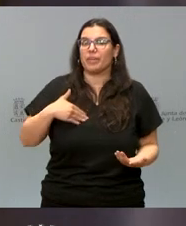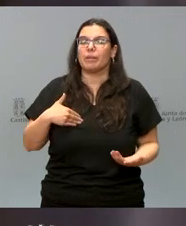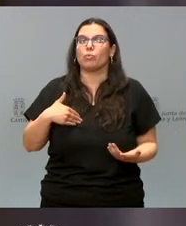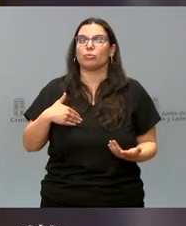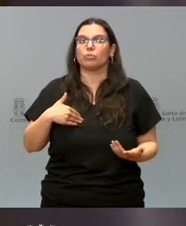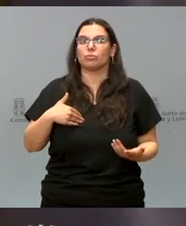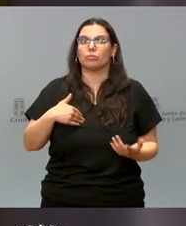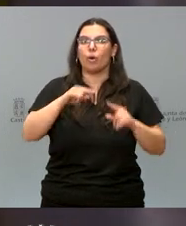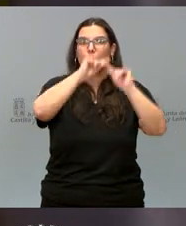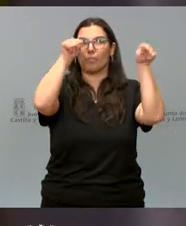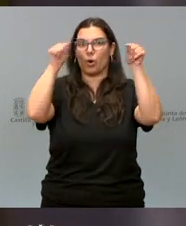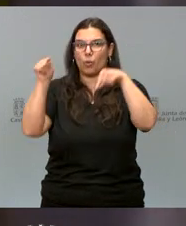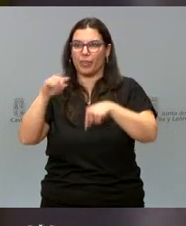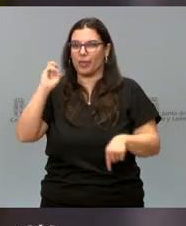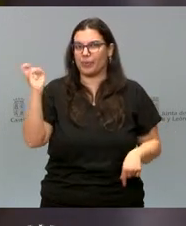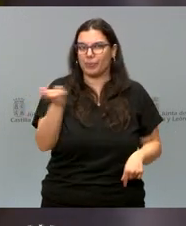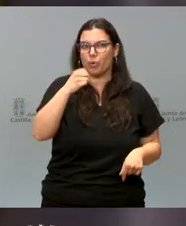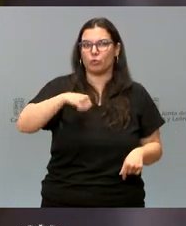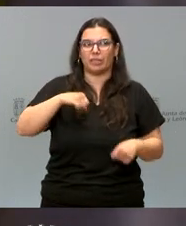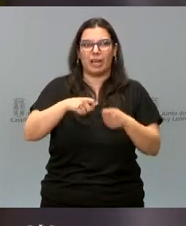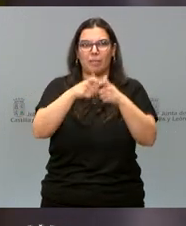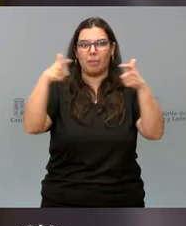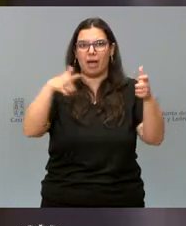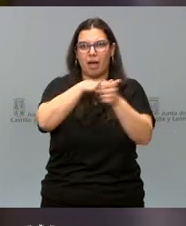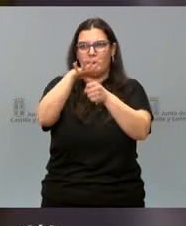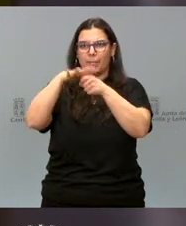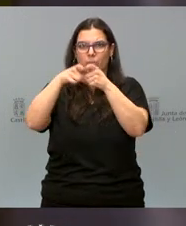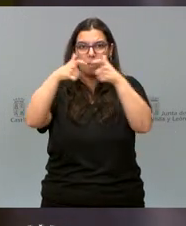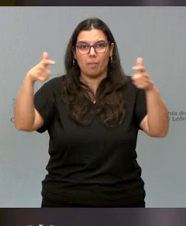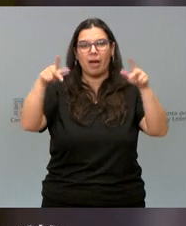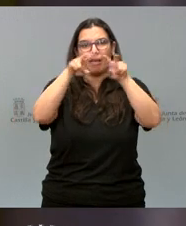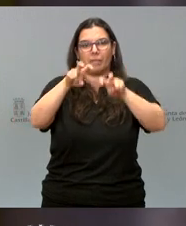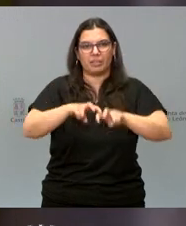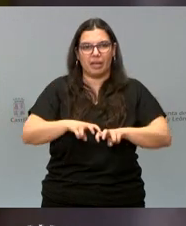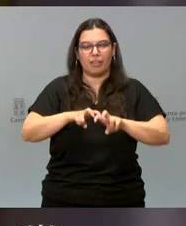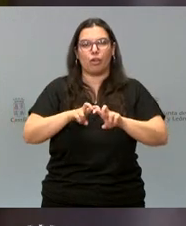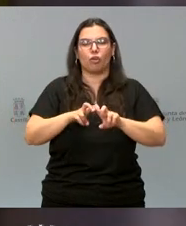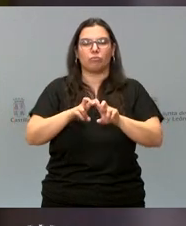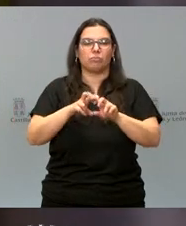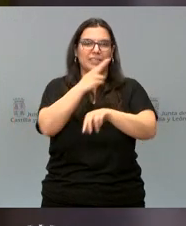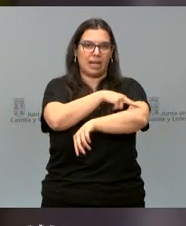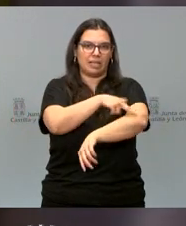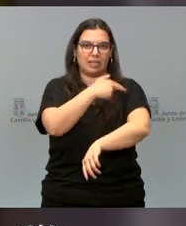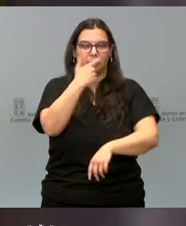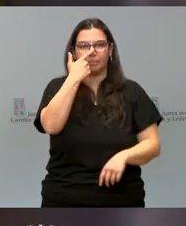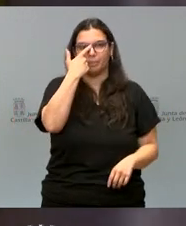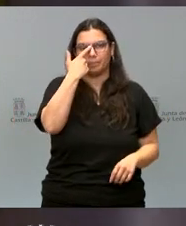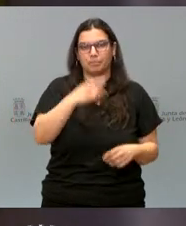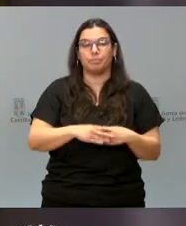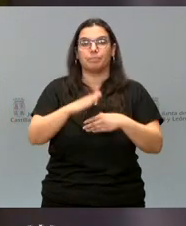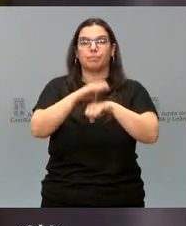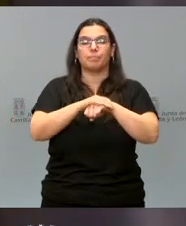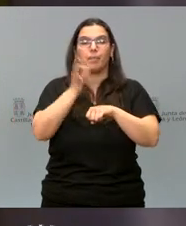a otras provincias, a otros hospitales, a otros ámbitos, la investigación biosanitaria. Amigas y